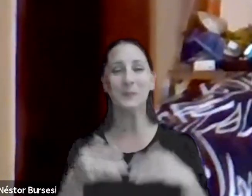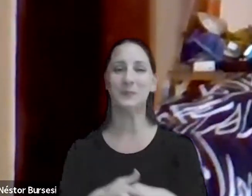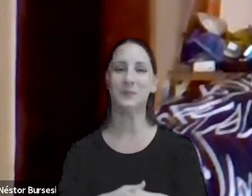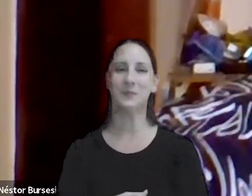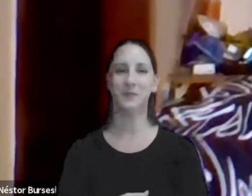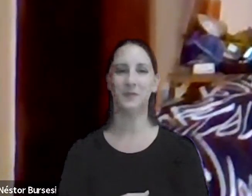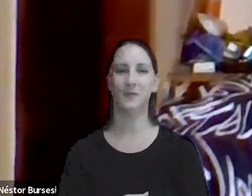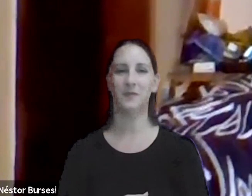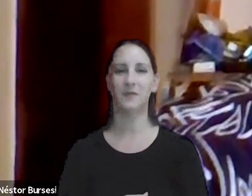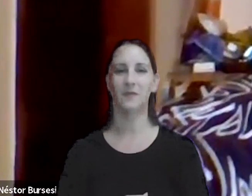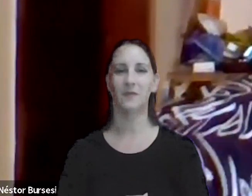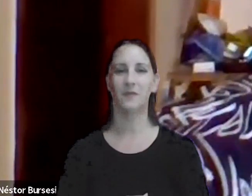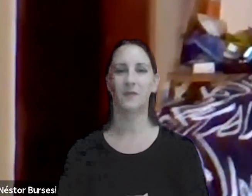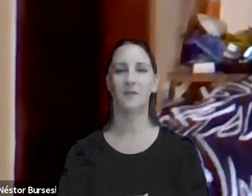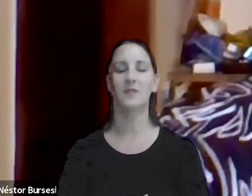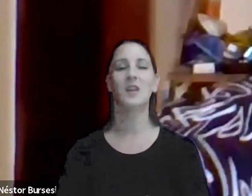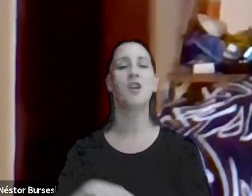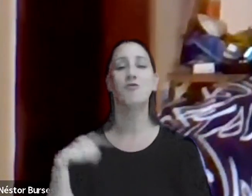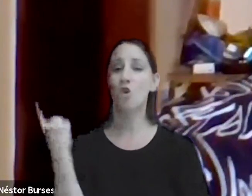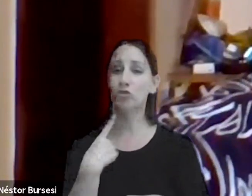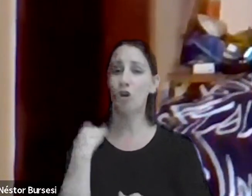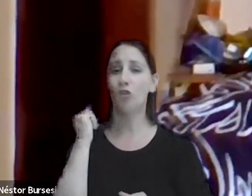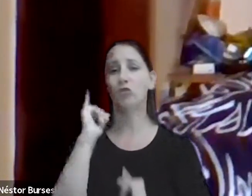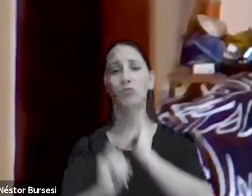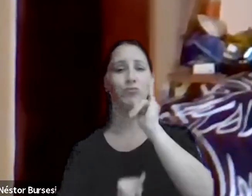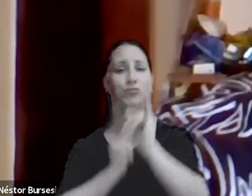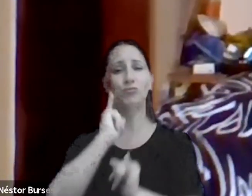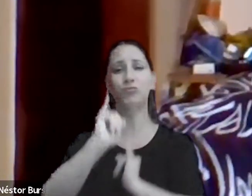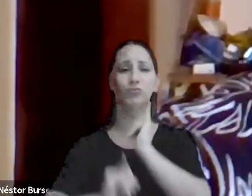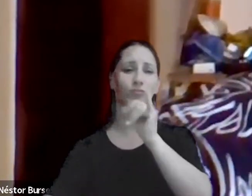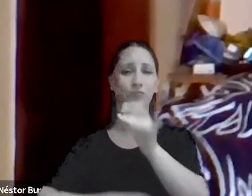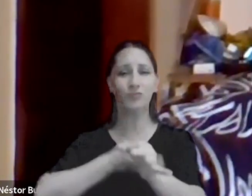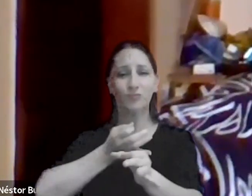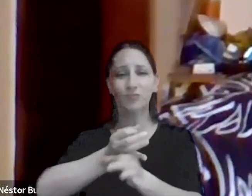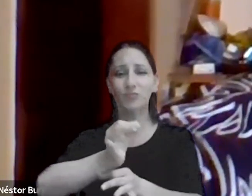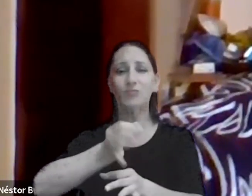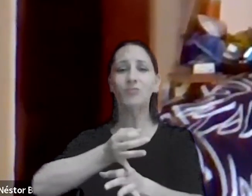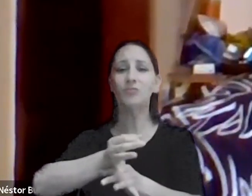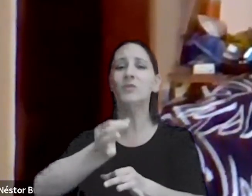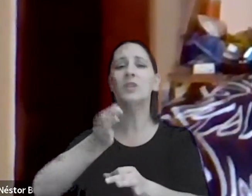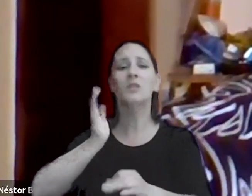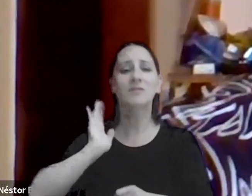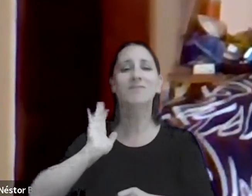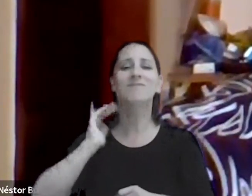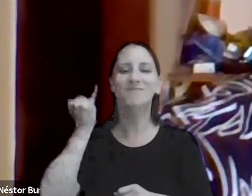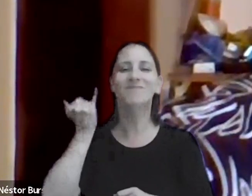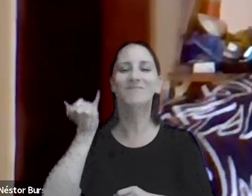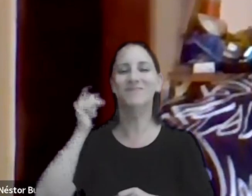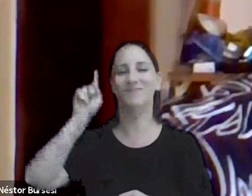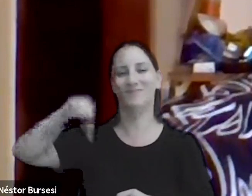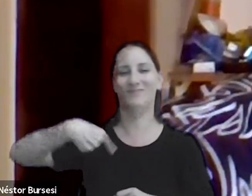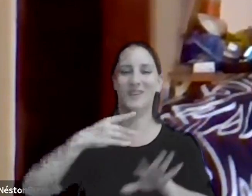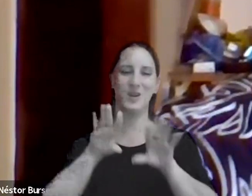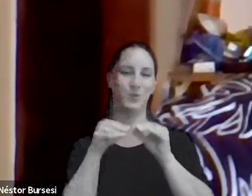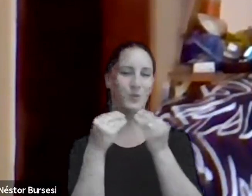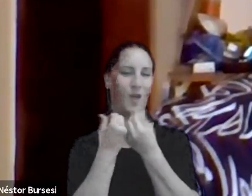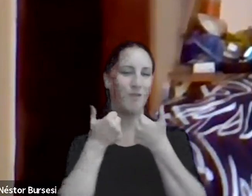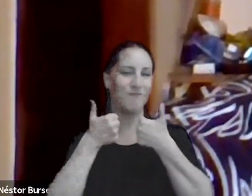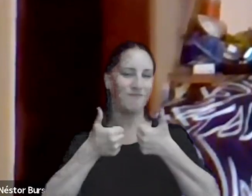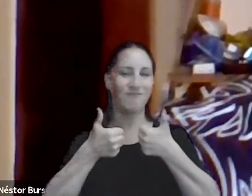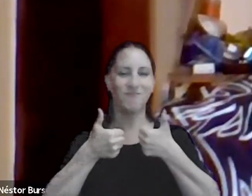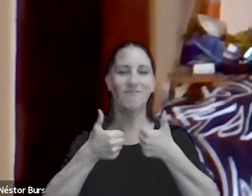nuestra nuestra predica en algún momento este da buenos resultados porque tenemos gente de